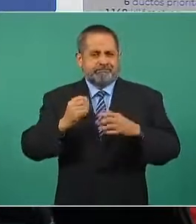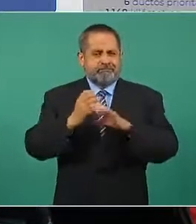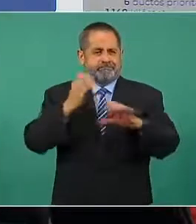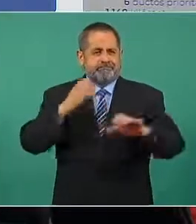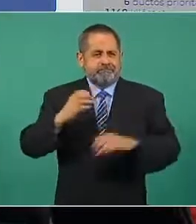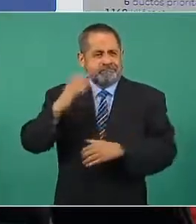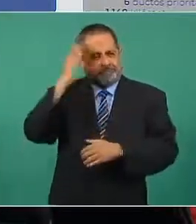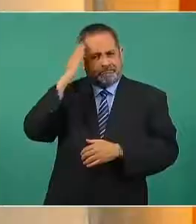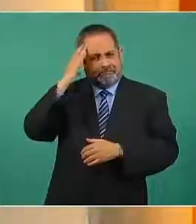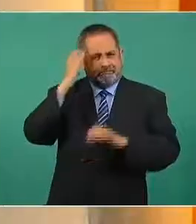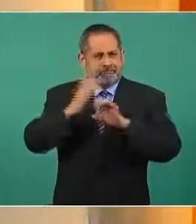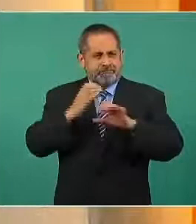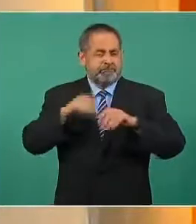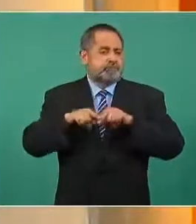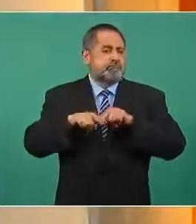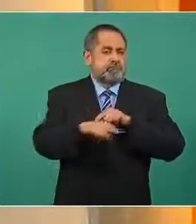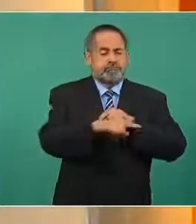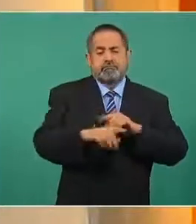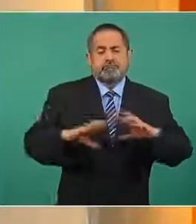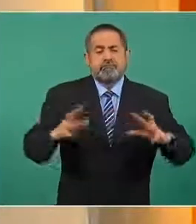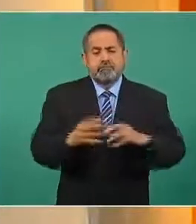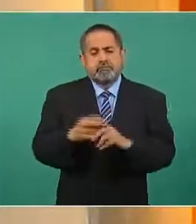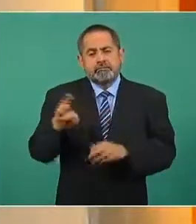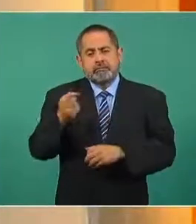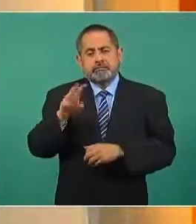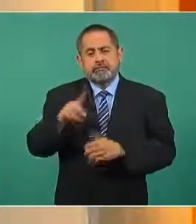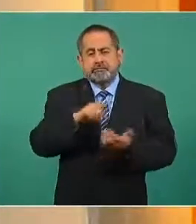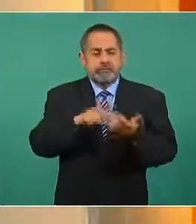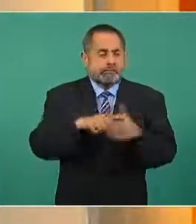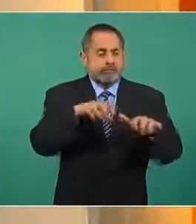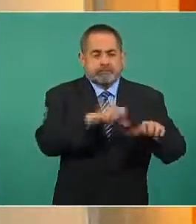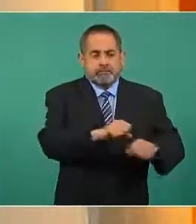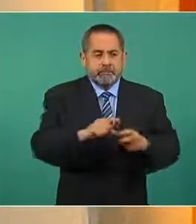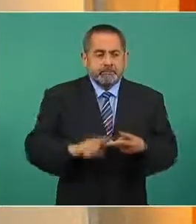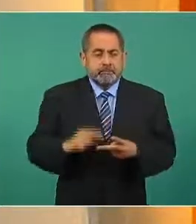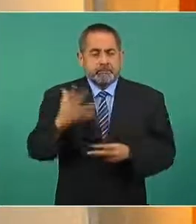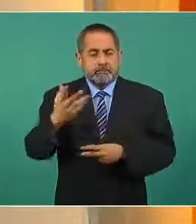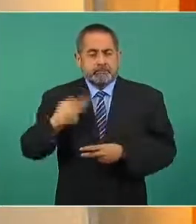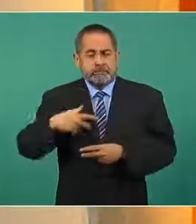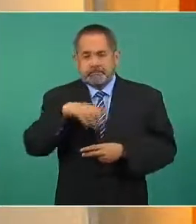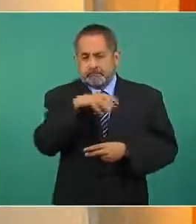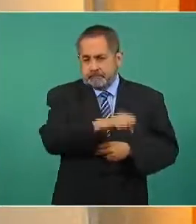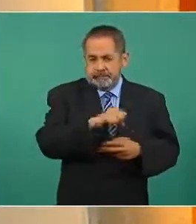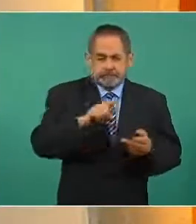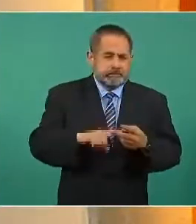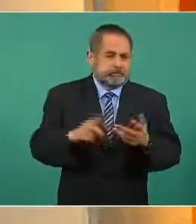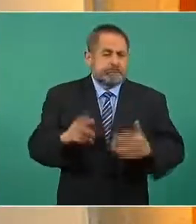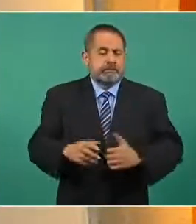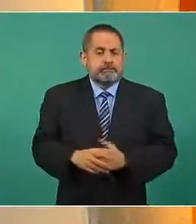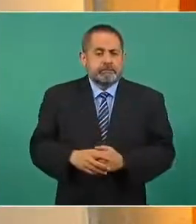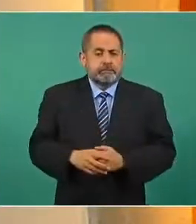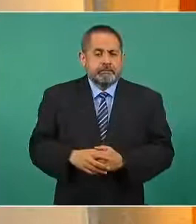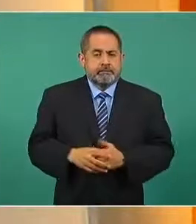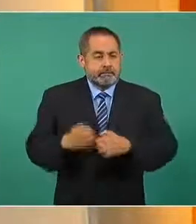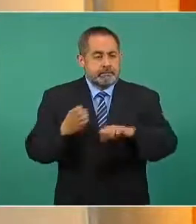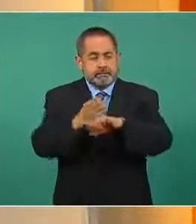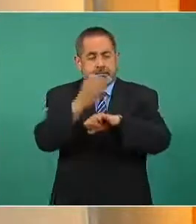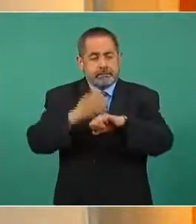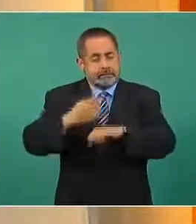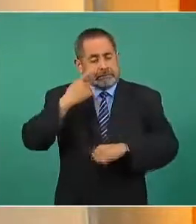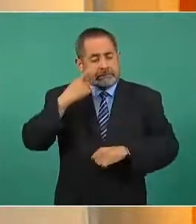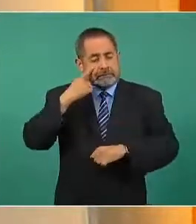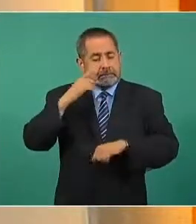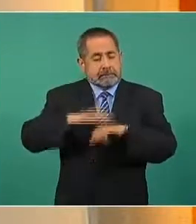hubo 79 vehículos asegurados 5 detenidos y 5 predios las entidades con mayor incidencia